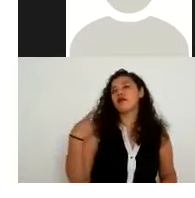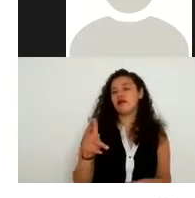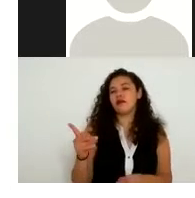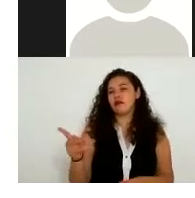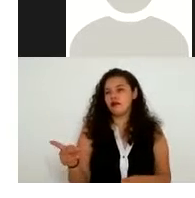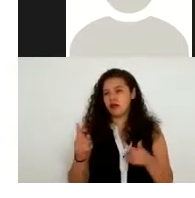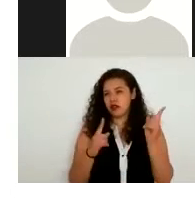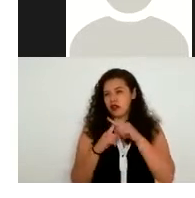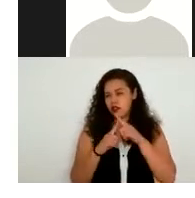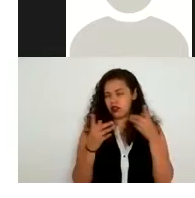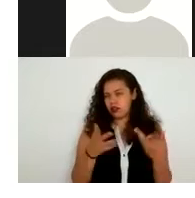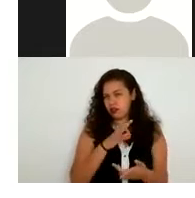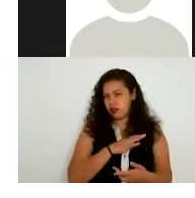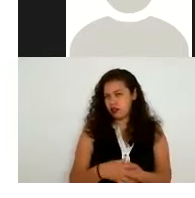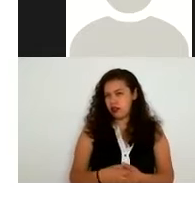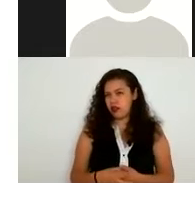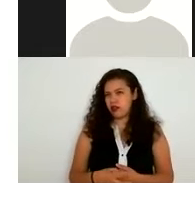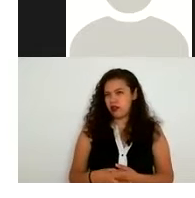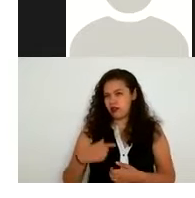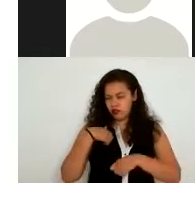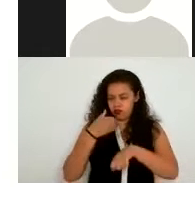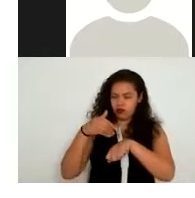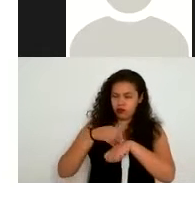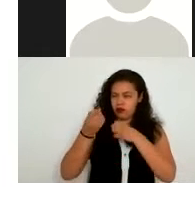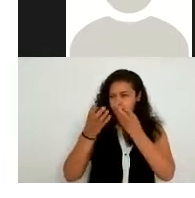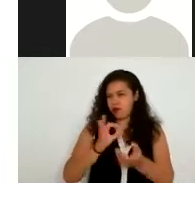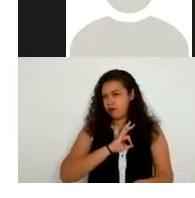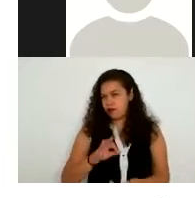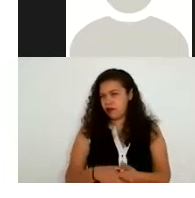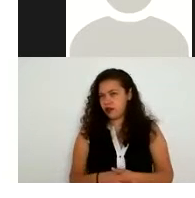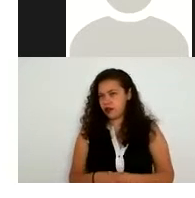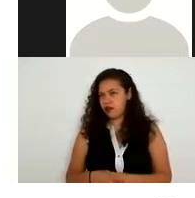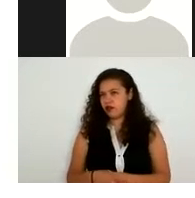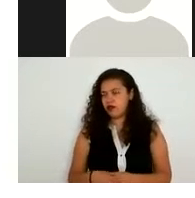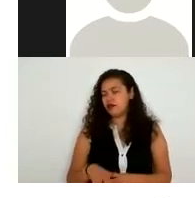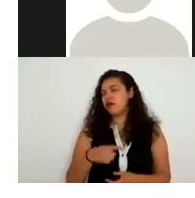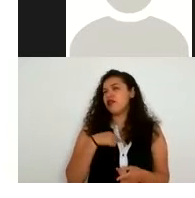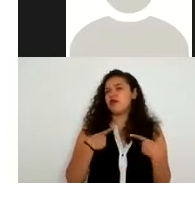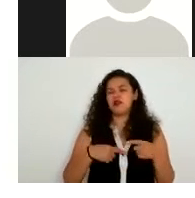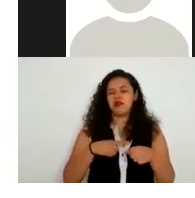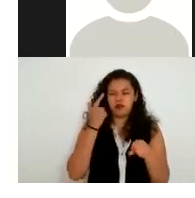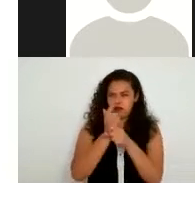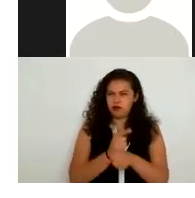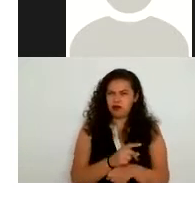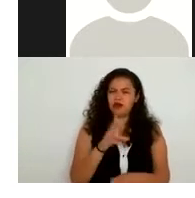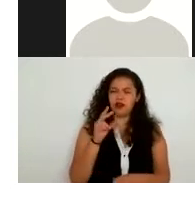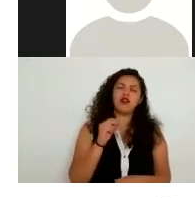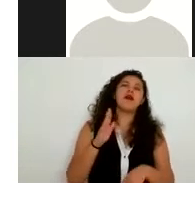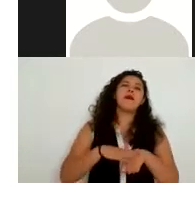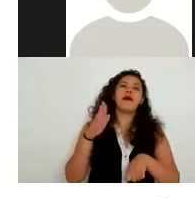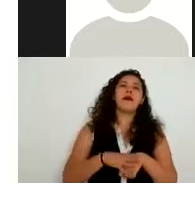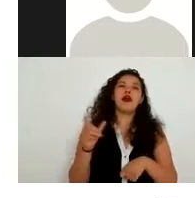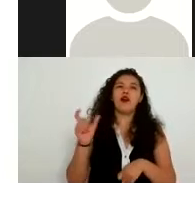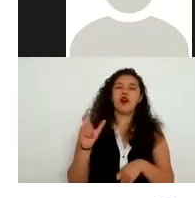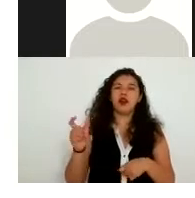y mis actividades te puedo dar un número pero no estoy identificando a la persona y sobre todo cuando se trata también de datos sensibles